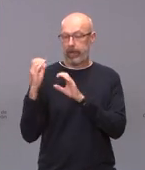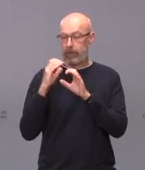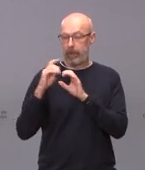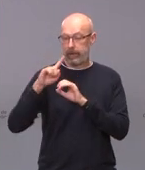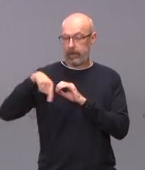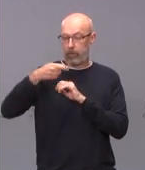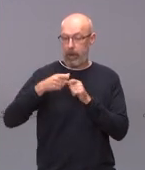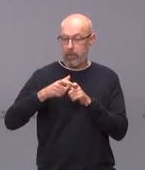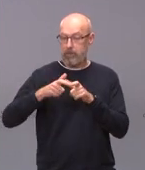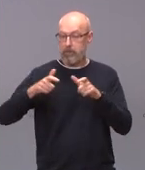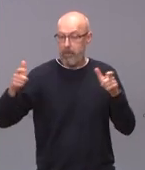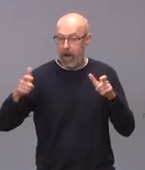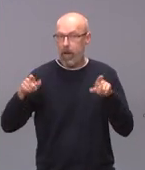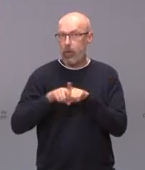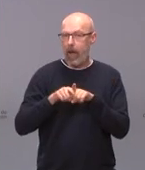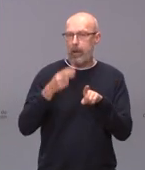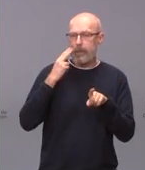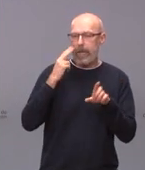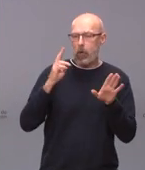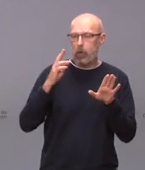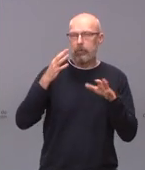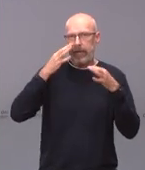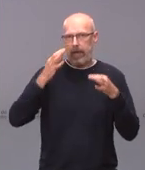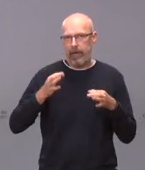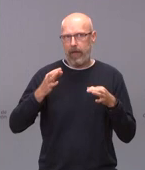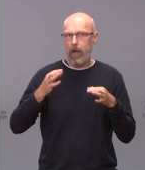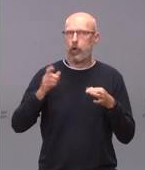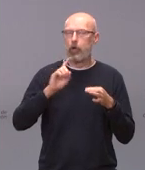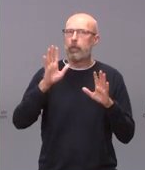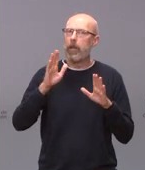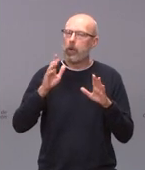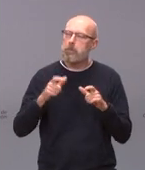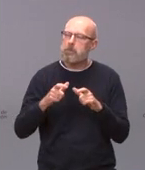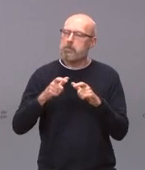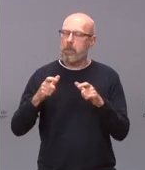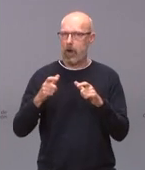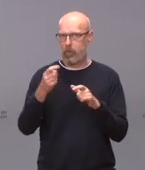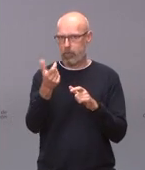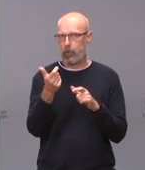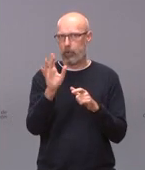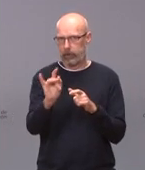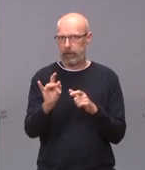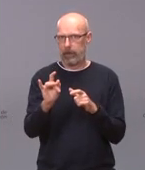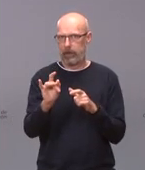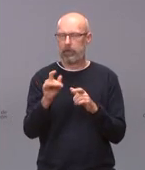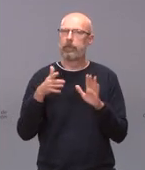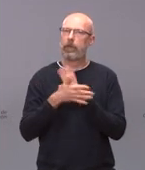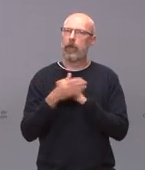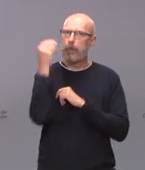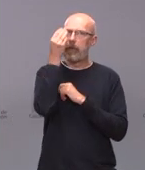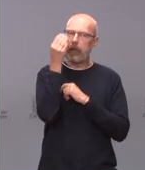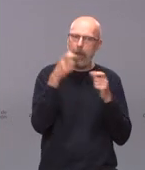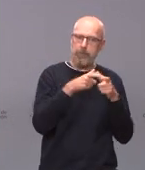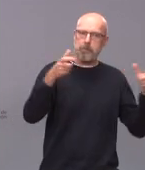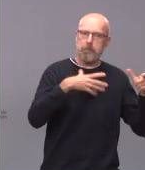no es que no haya habido un efecto hemos tenido un crecimiento de la incidencia muchísimo menor pero